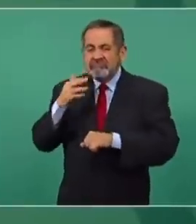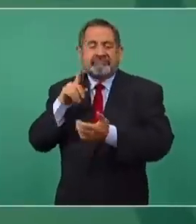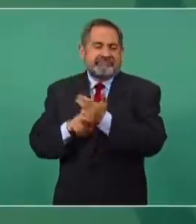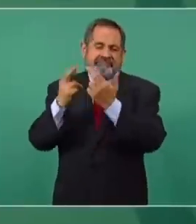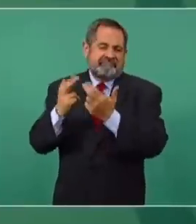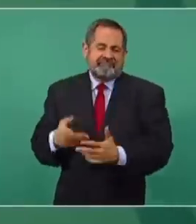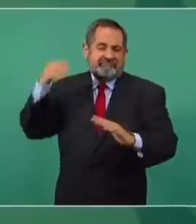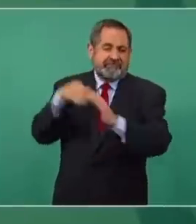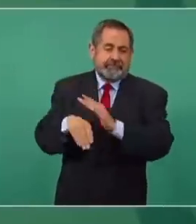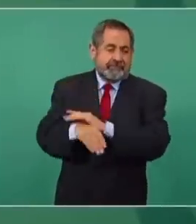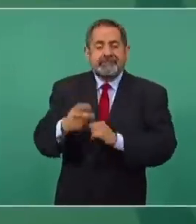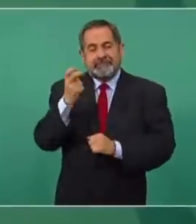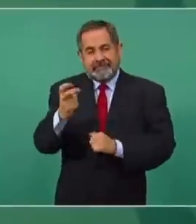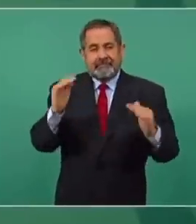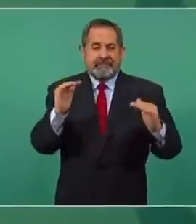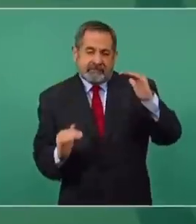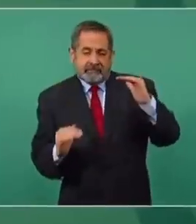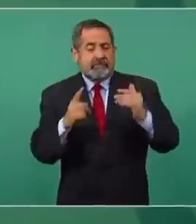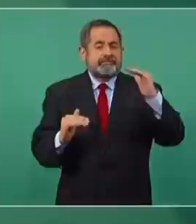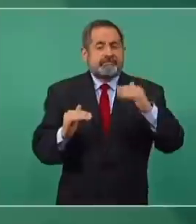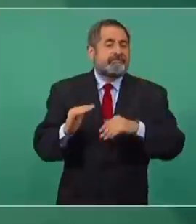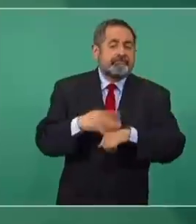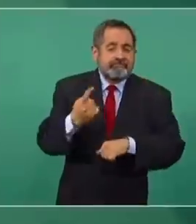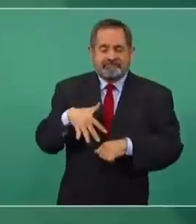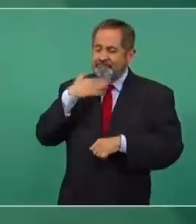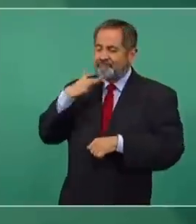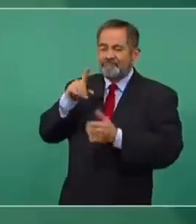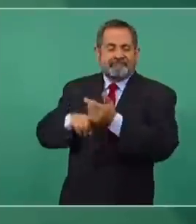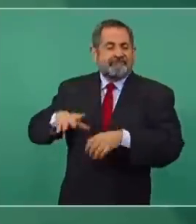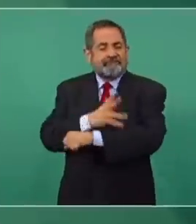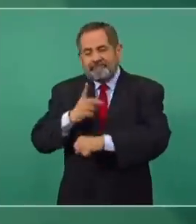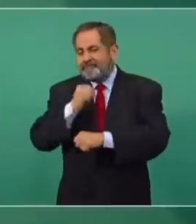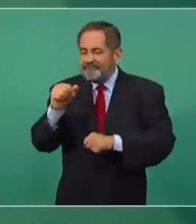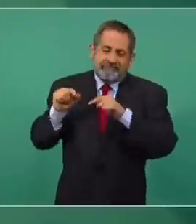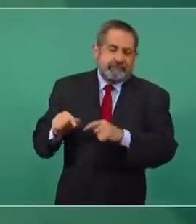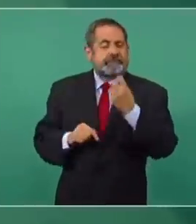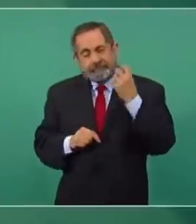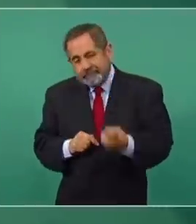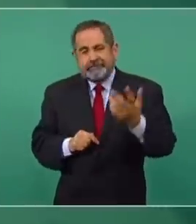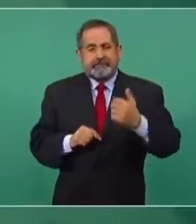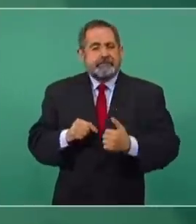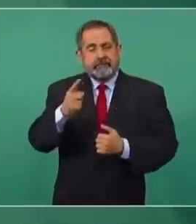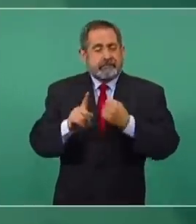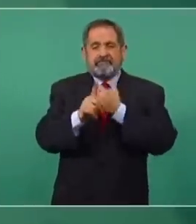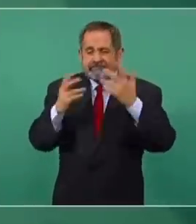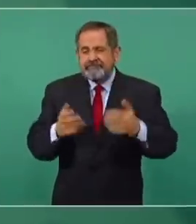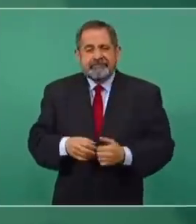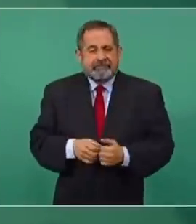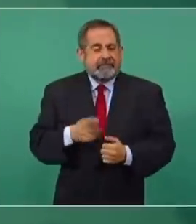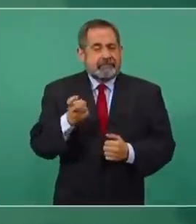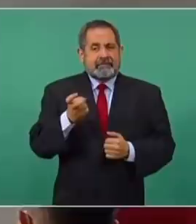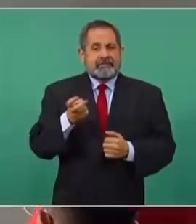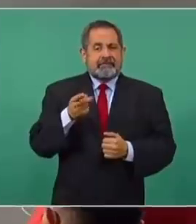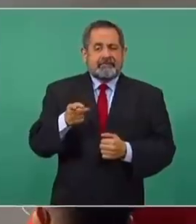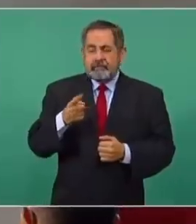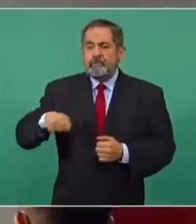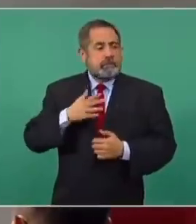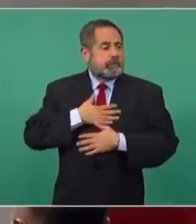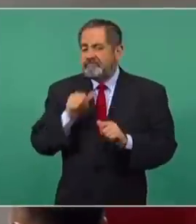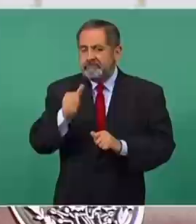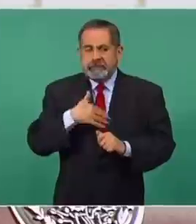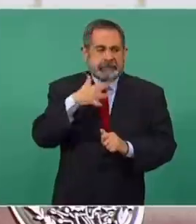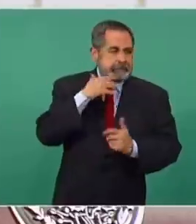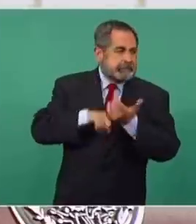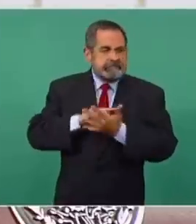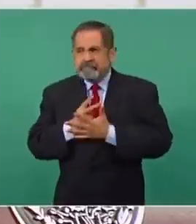Es la causa principal de la desigualdad económica. Eso es lo que produce violencia. Es lo que impide vivir en